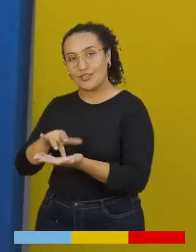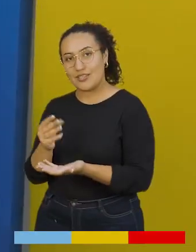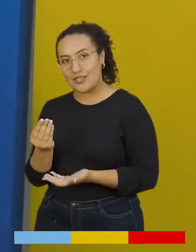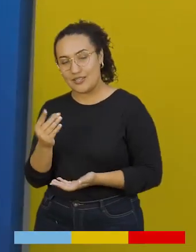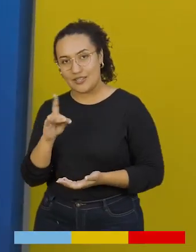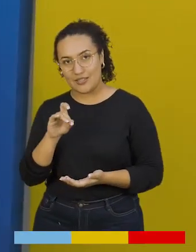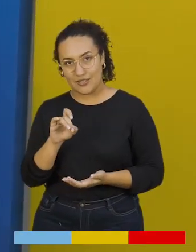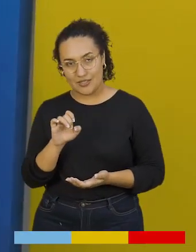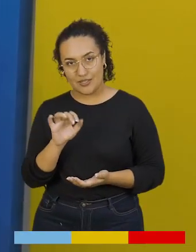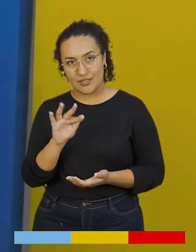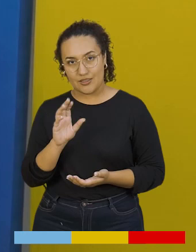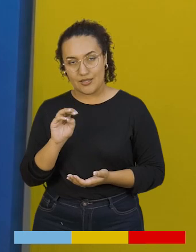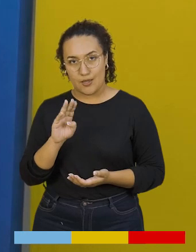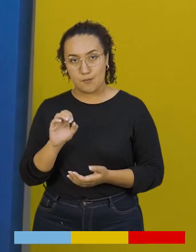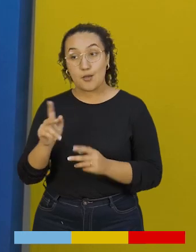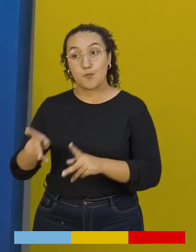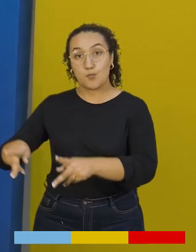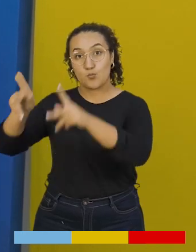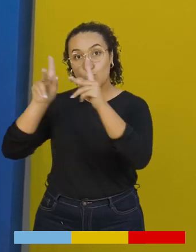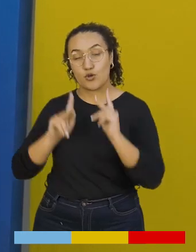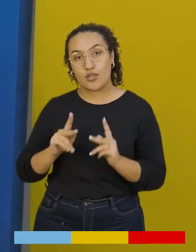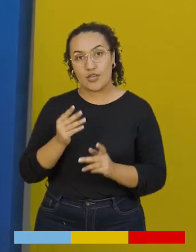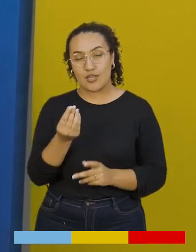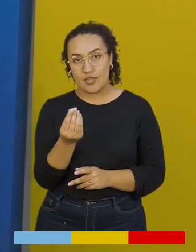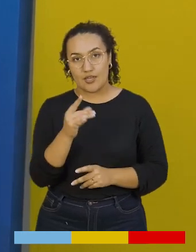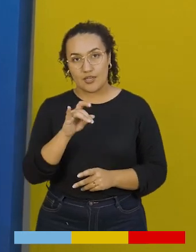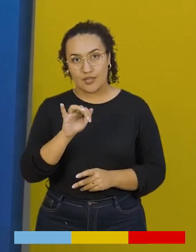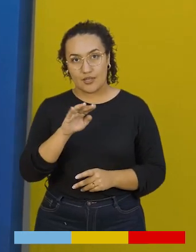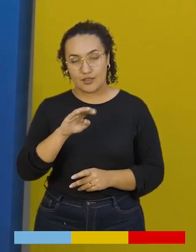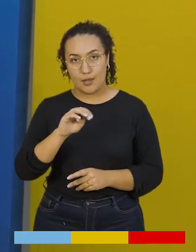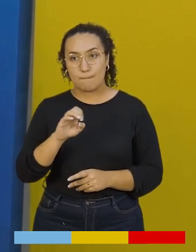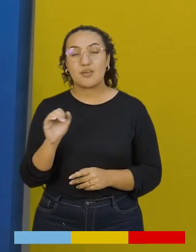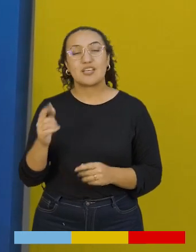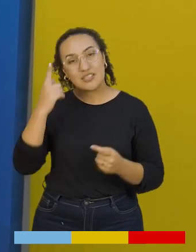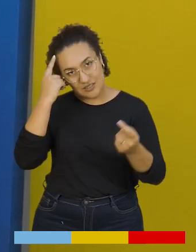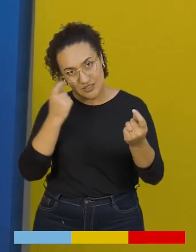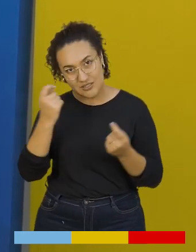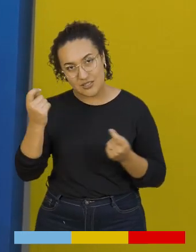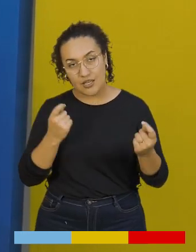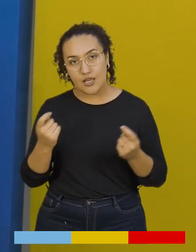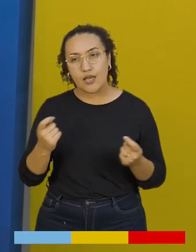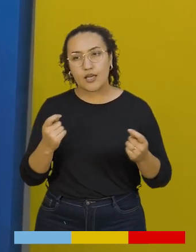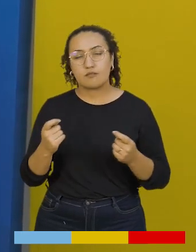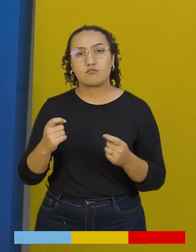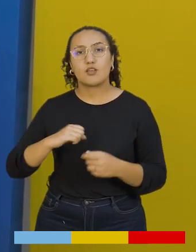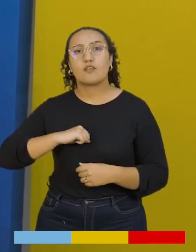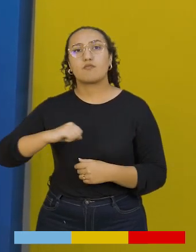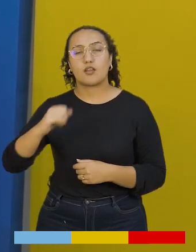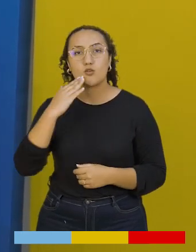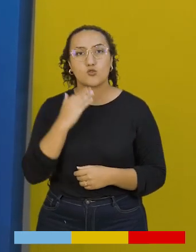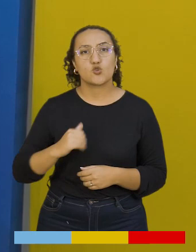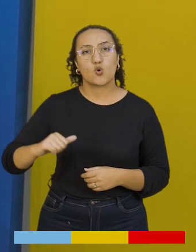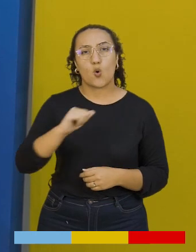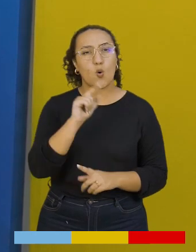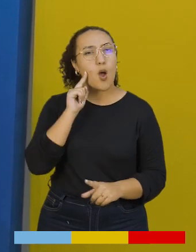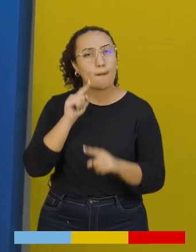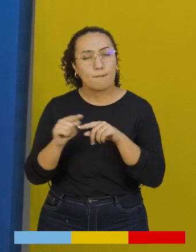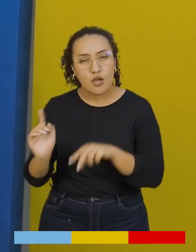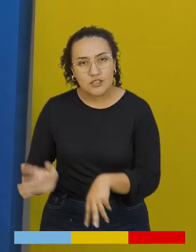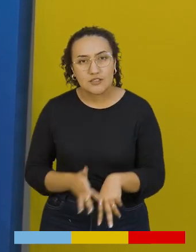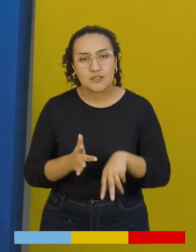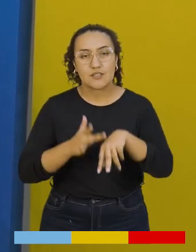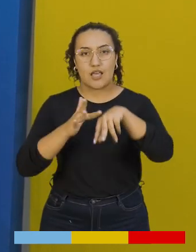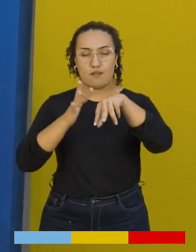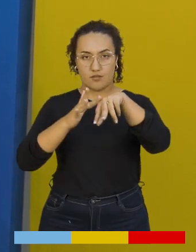Llegamos al municipio de Quetame y la inspección de Puente Quetame con la estrategia Rodando por los Derechos de las Mujeres, iniciativa que busca